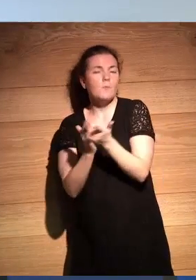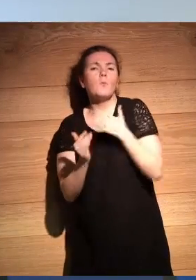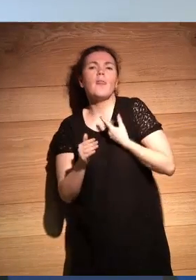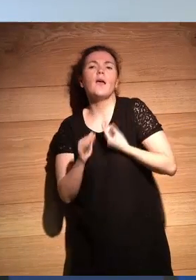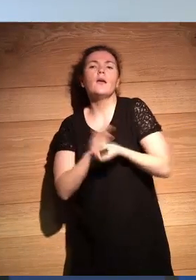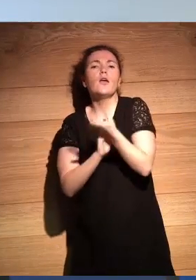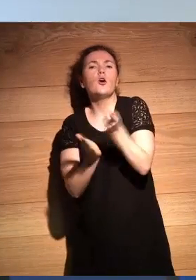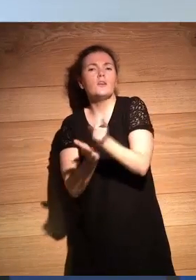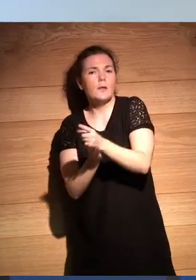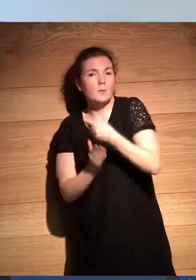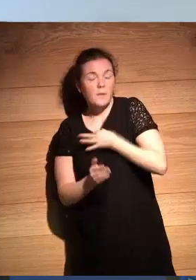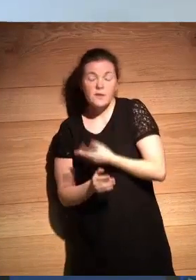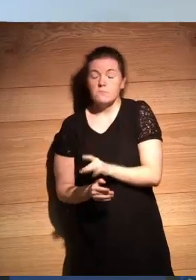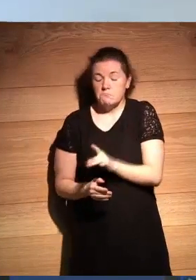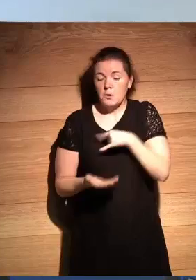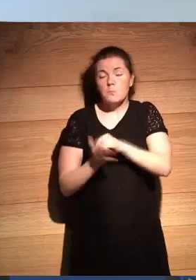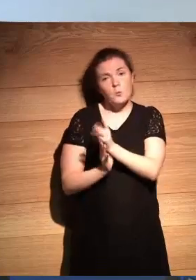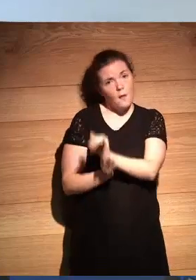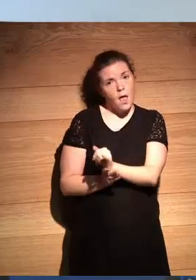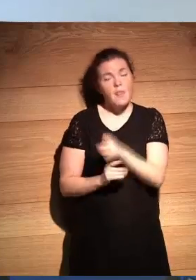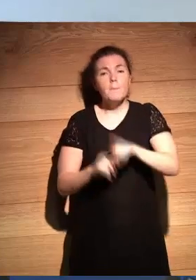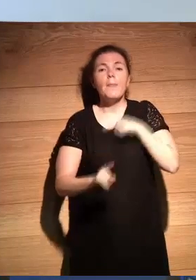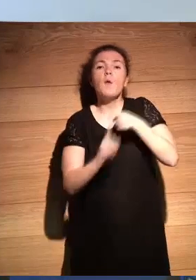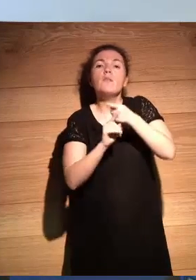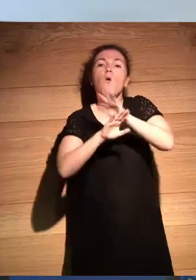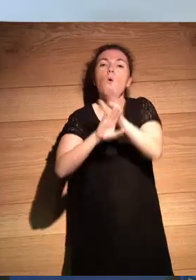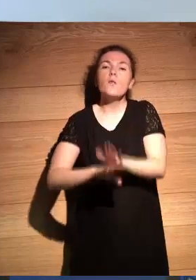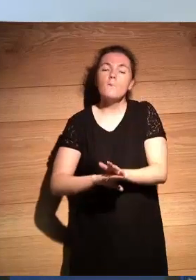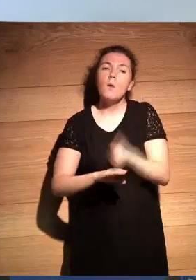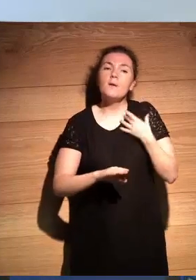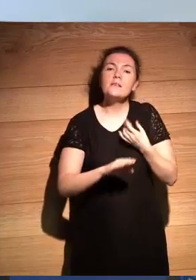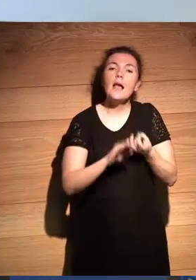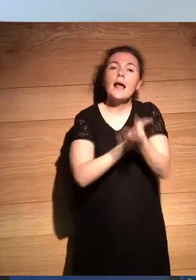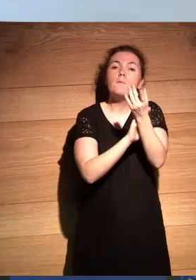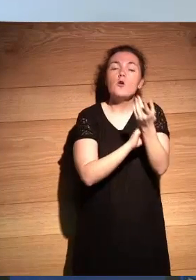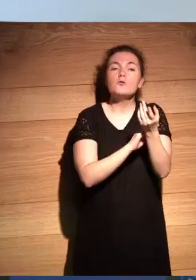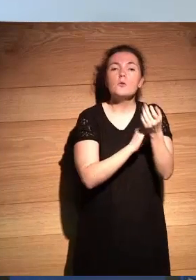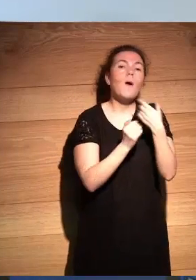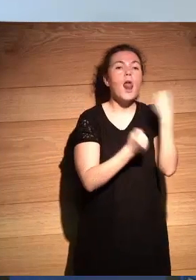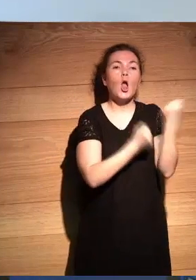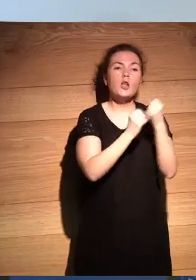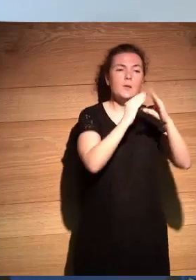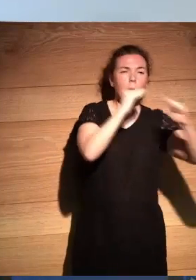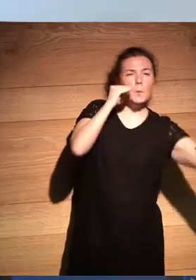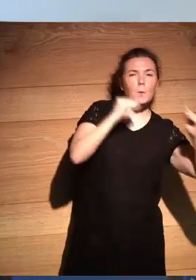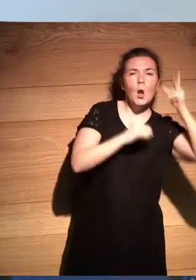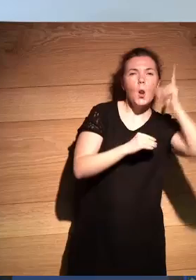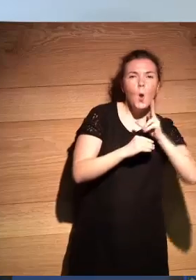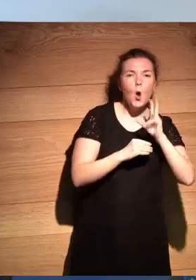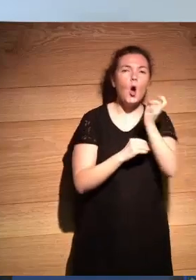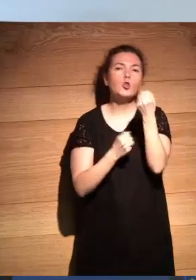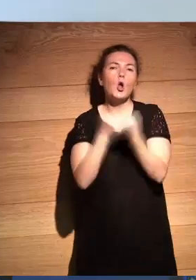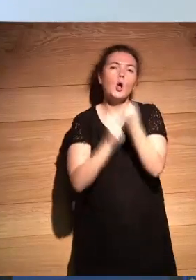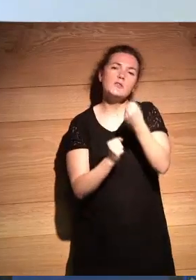en base al objetivo final que tengamos pues realizaremos Ferraris o Maseratis o Kias de plástico